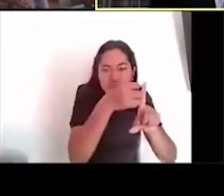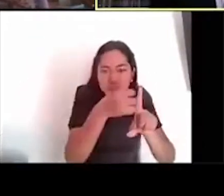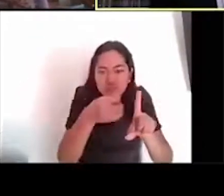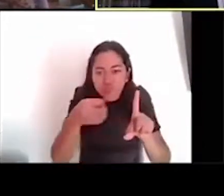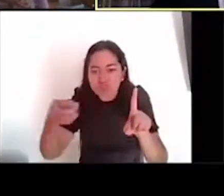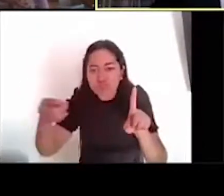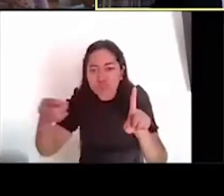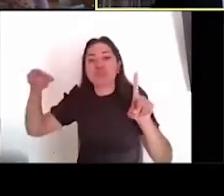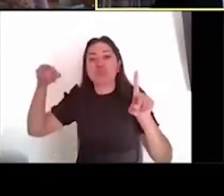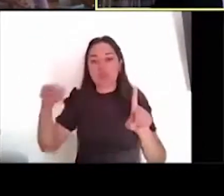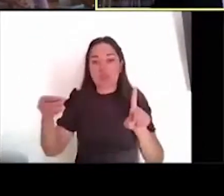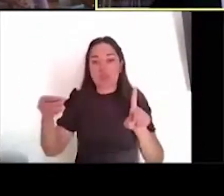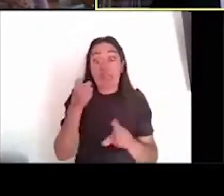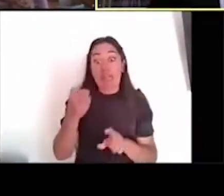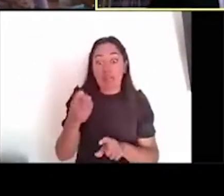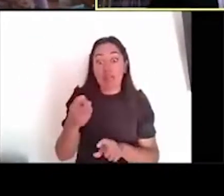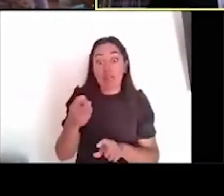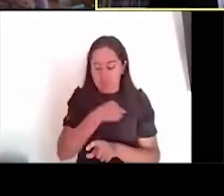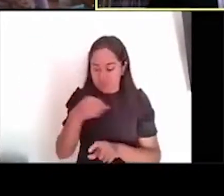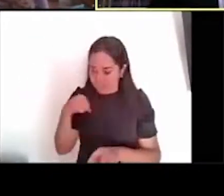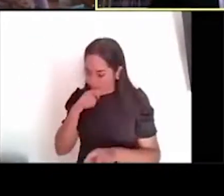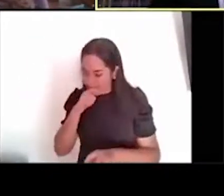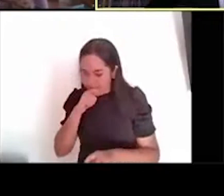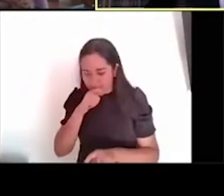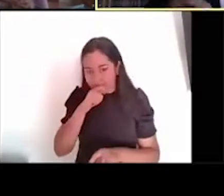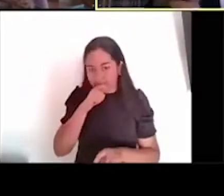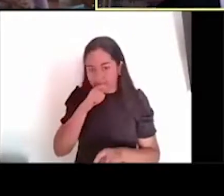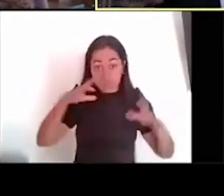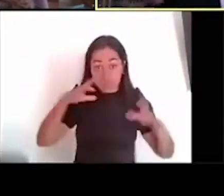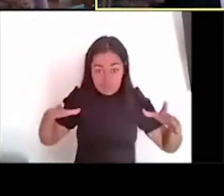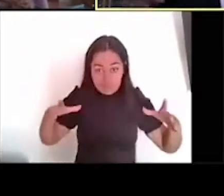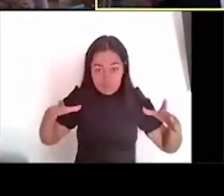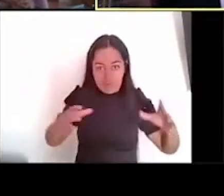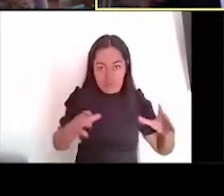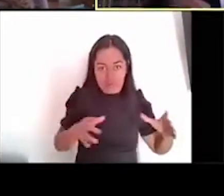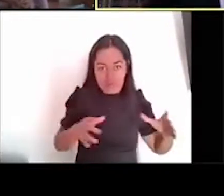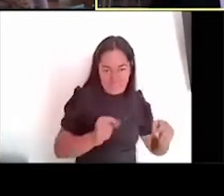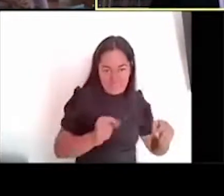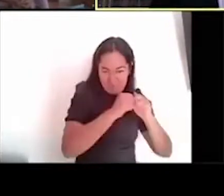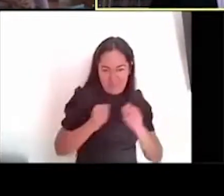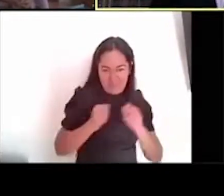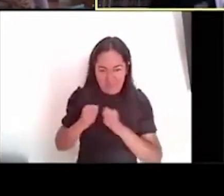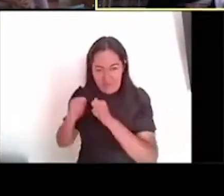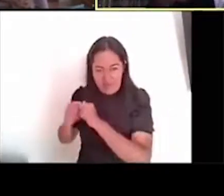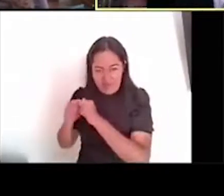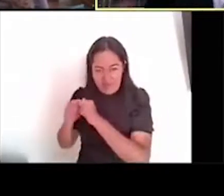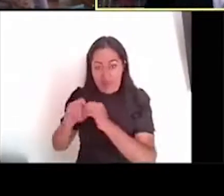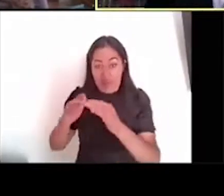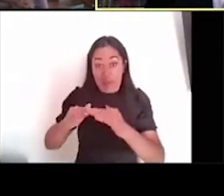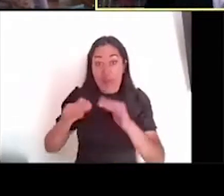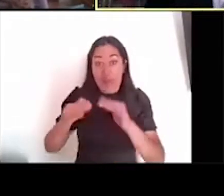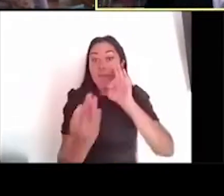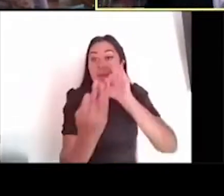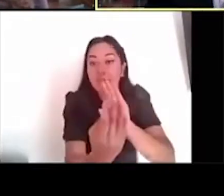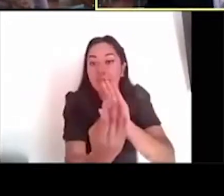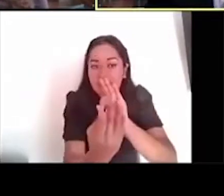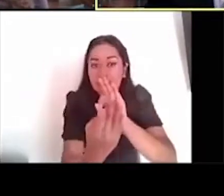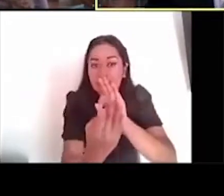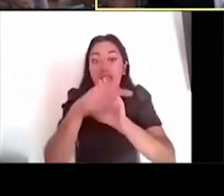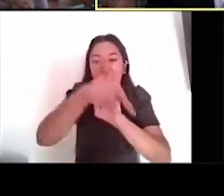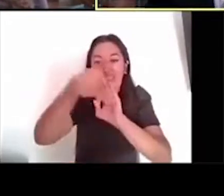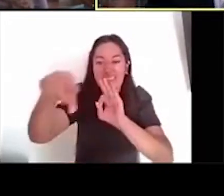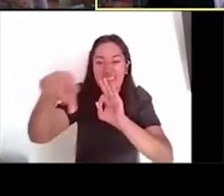es como se conforma, frente a los edificios o los templos que están frente a Huxilopostli, todos tienen que ver con la muerte, con el